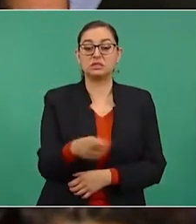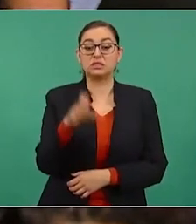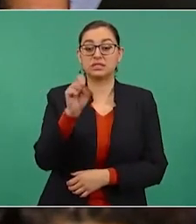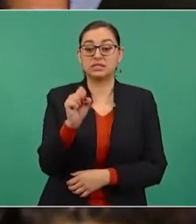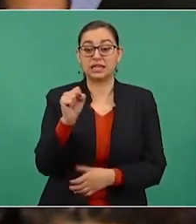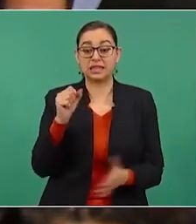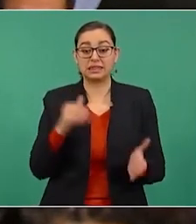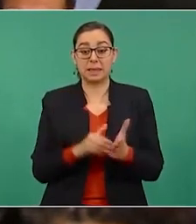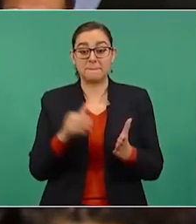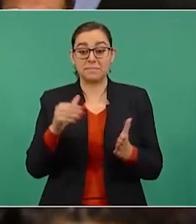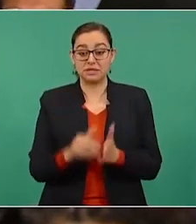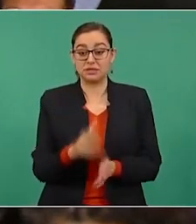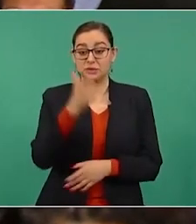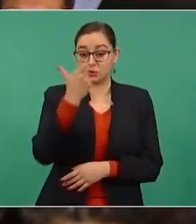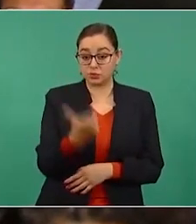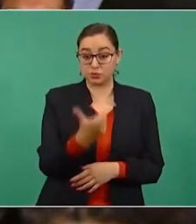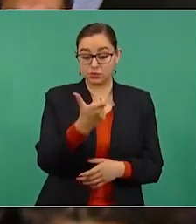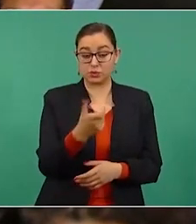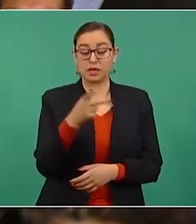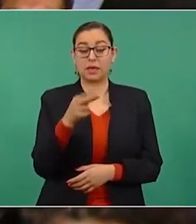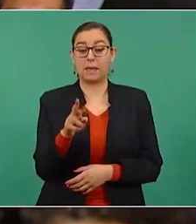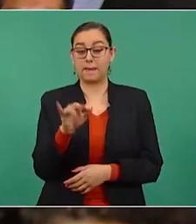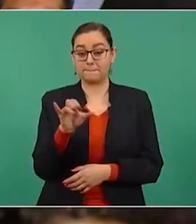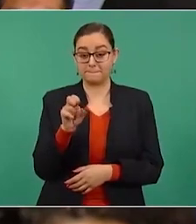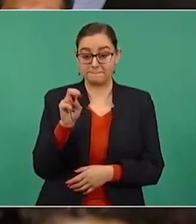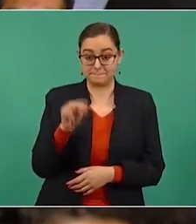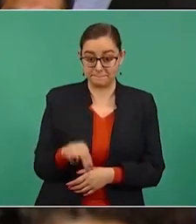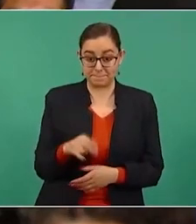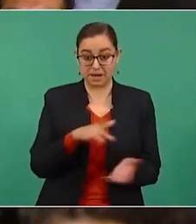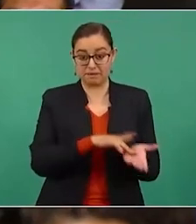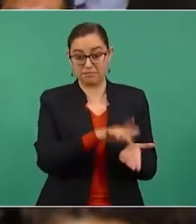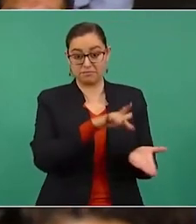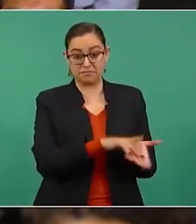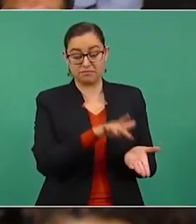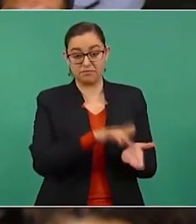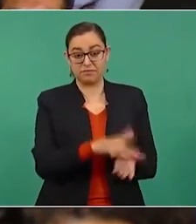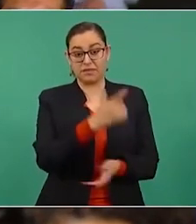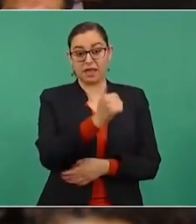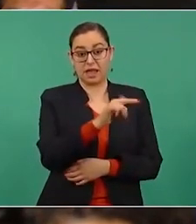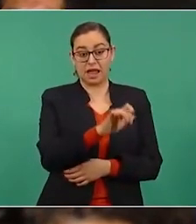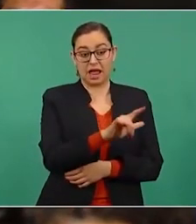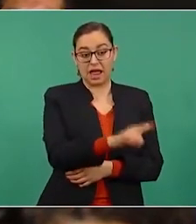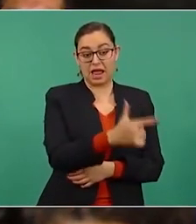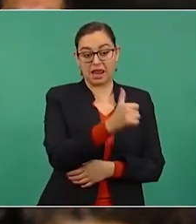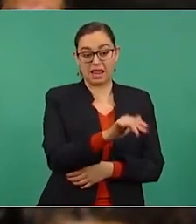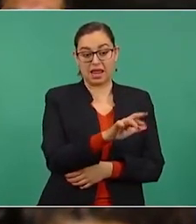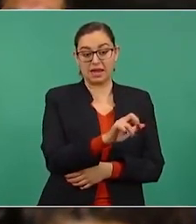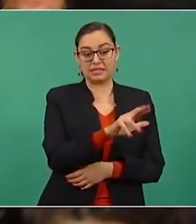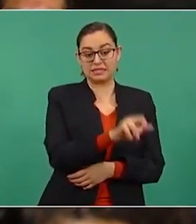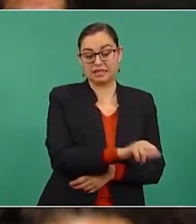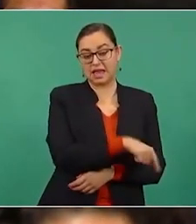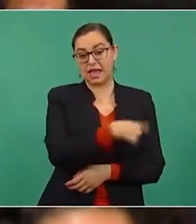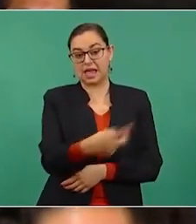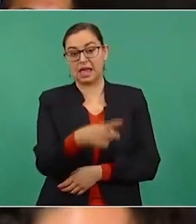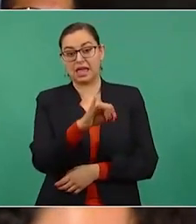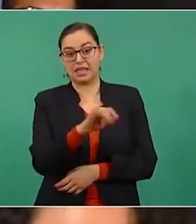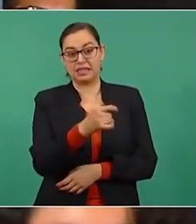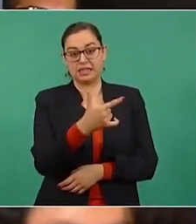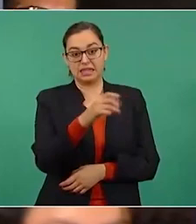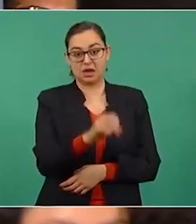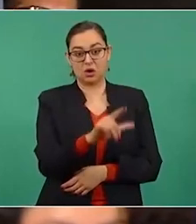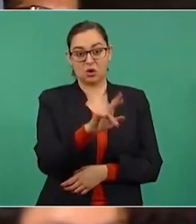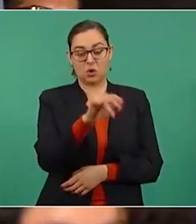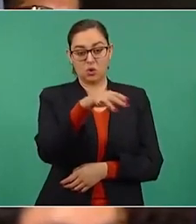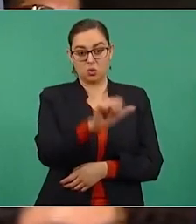millones de pesos que el PRIAN dio a Gael García Bernal y Diego Luna. Hace un par de días la